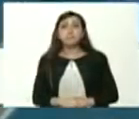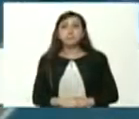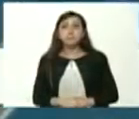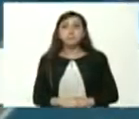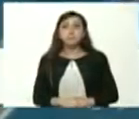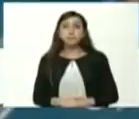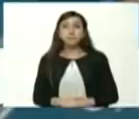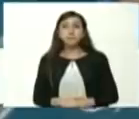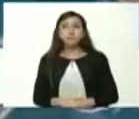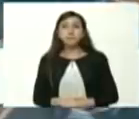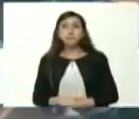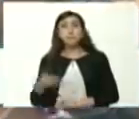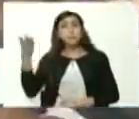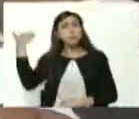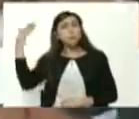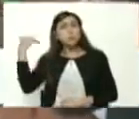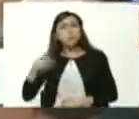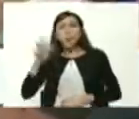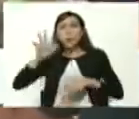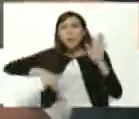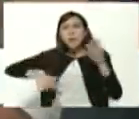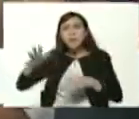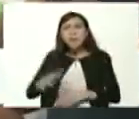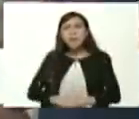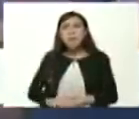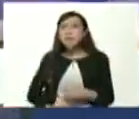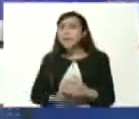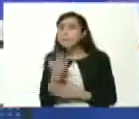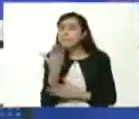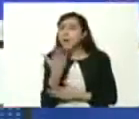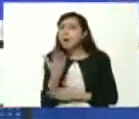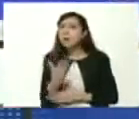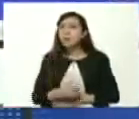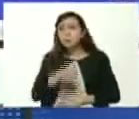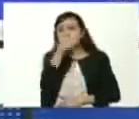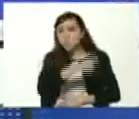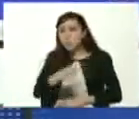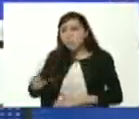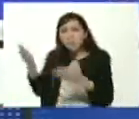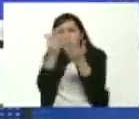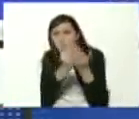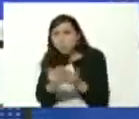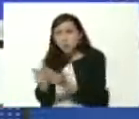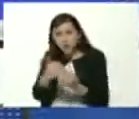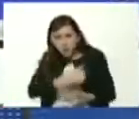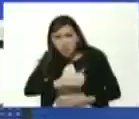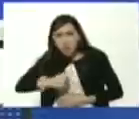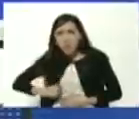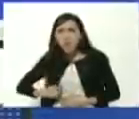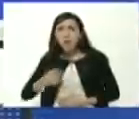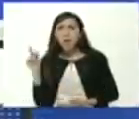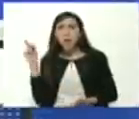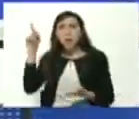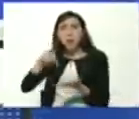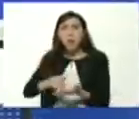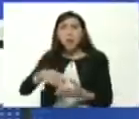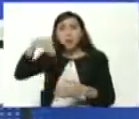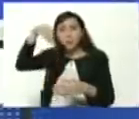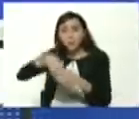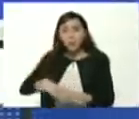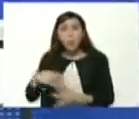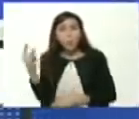Desde el pasado 15 de mayo los aspirantes a ingresar a las más de 98